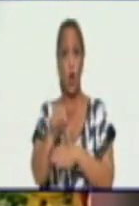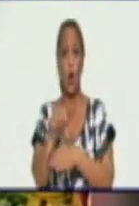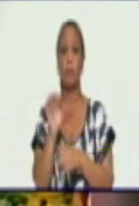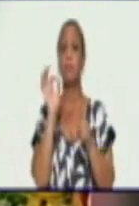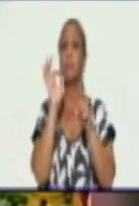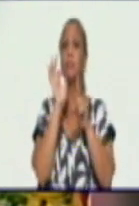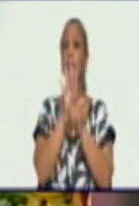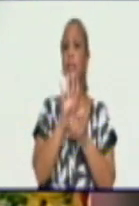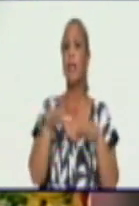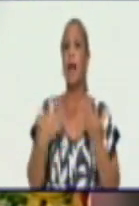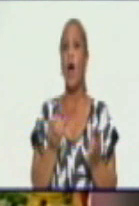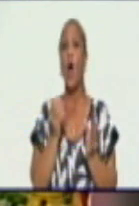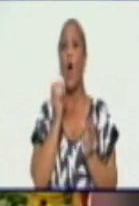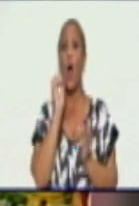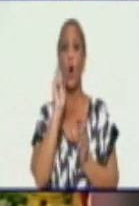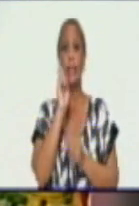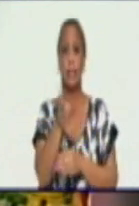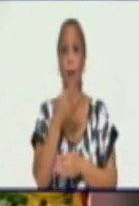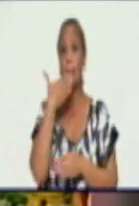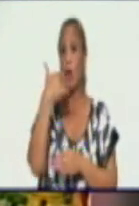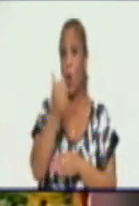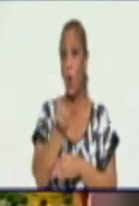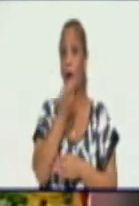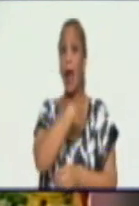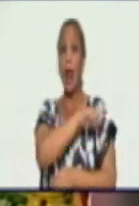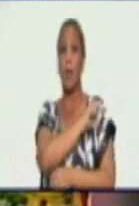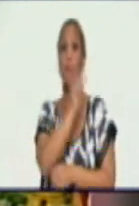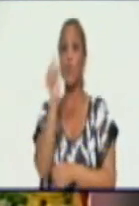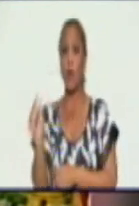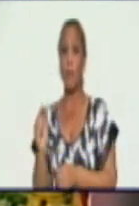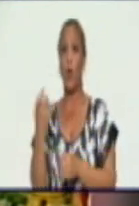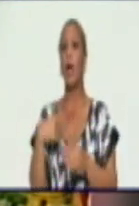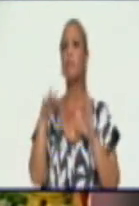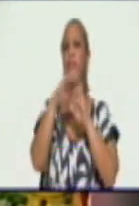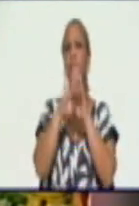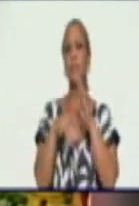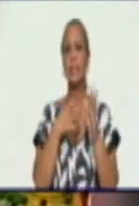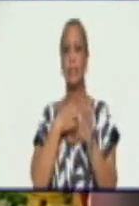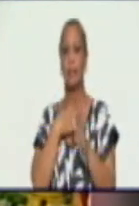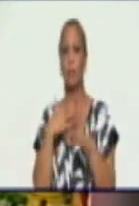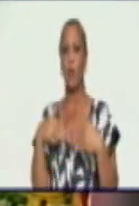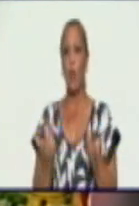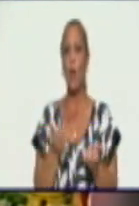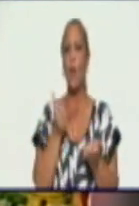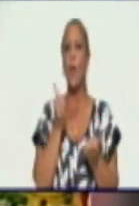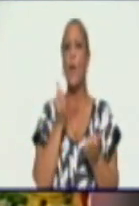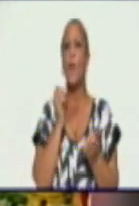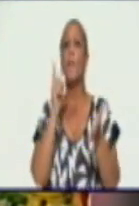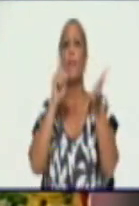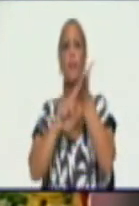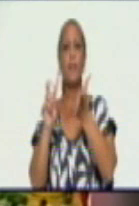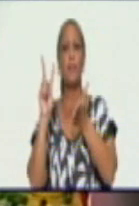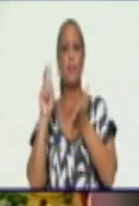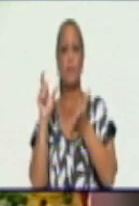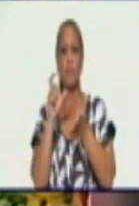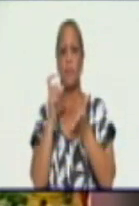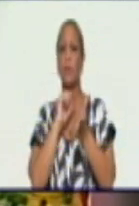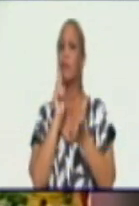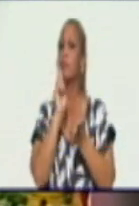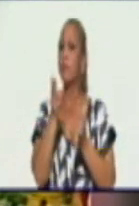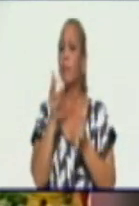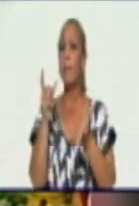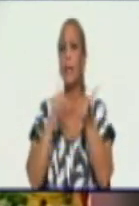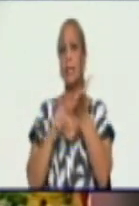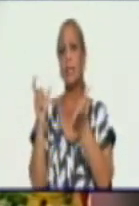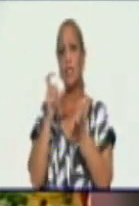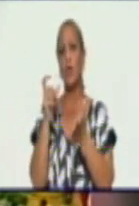orientar mejor al pueblo en los espacios que tenemos destinados y que se ha orientado así por el partido y el gobierno en la provincia a aprovechar estos espacios